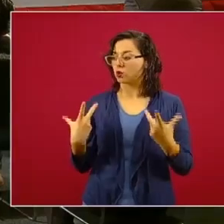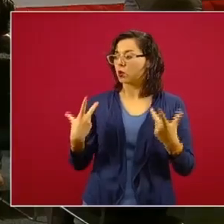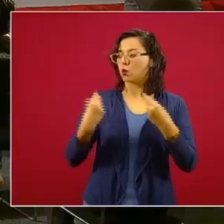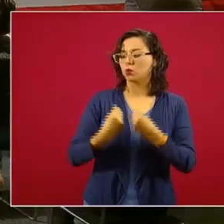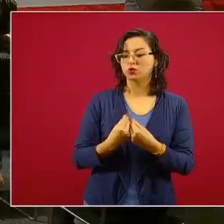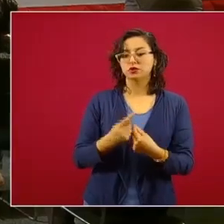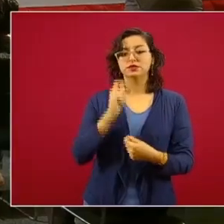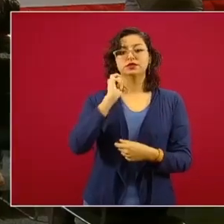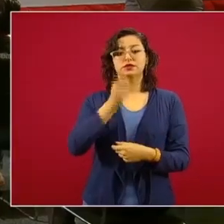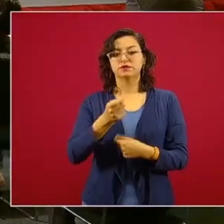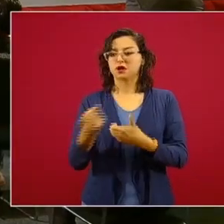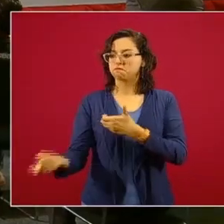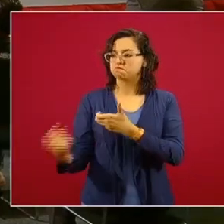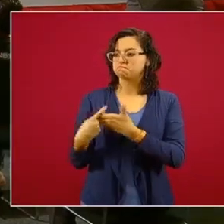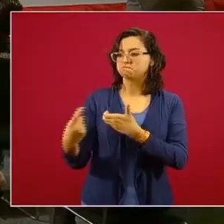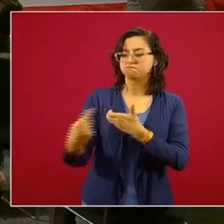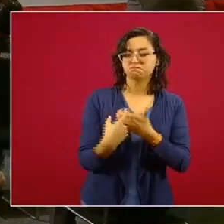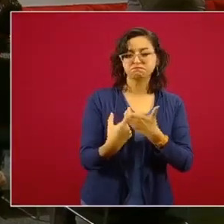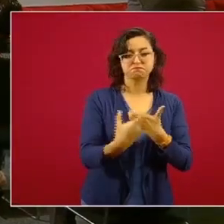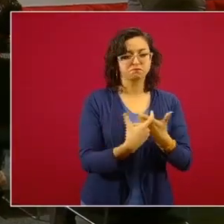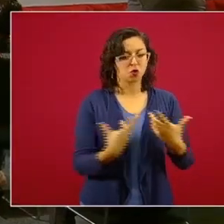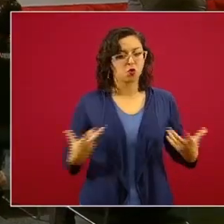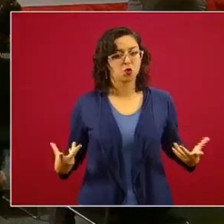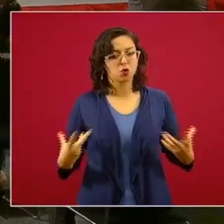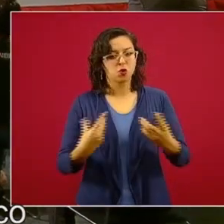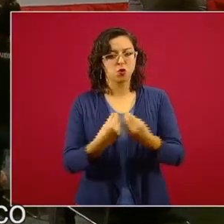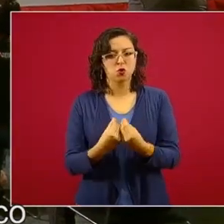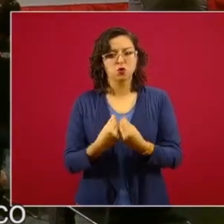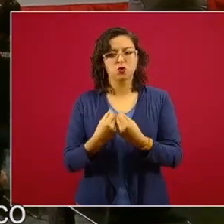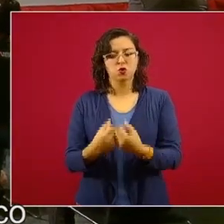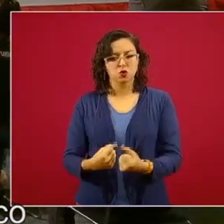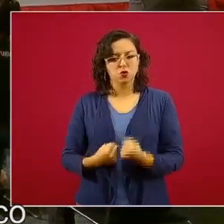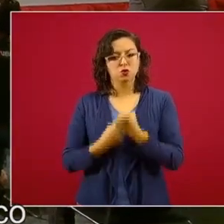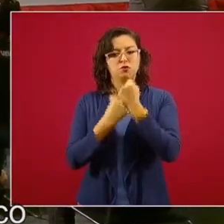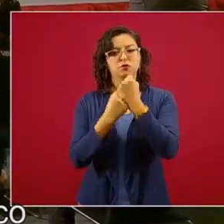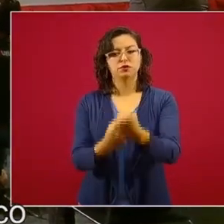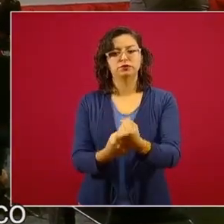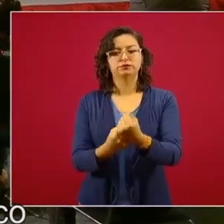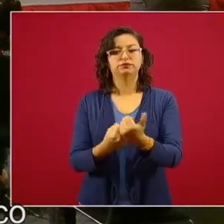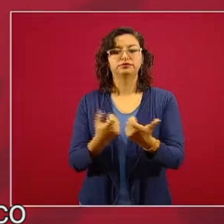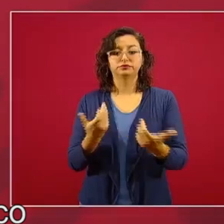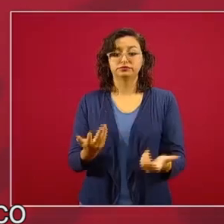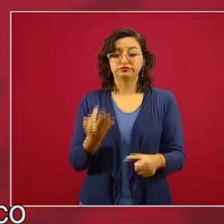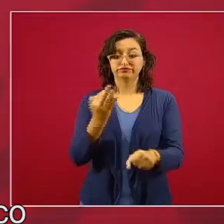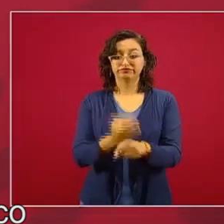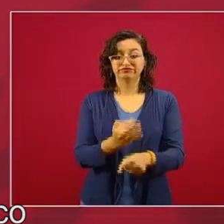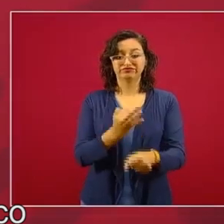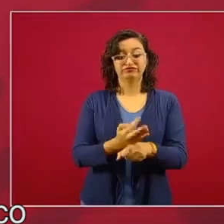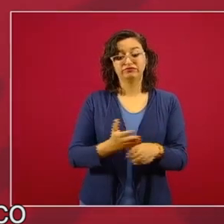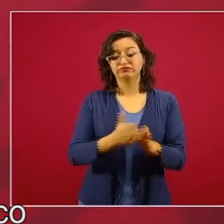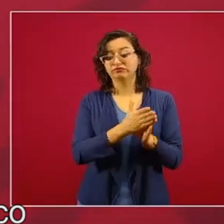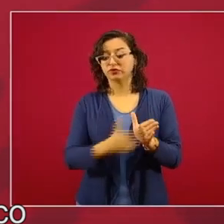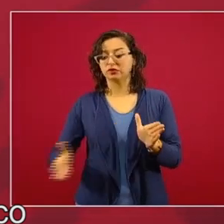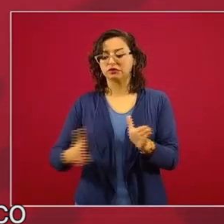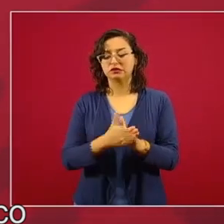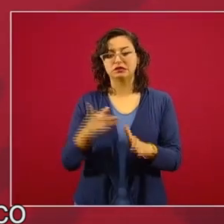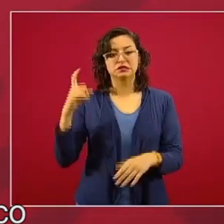esfuerzos, de cerrar filas, de aportar en un momento en México lo necesita.